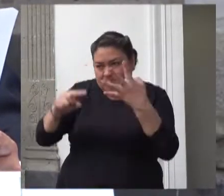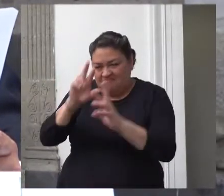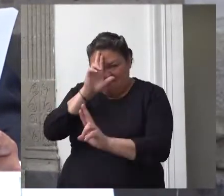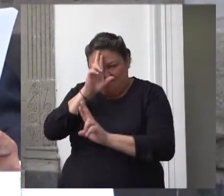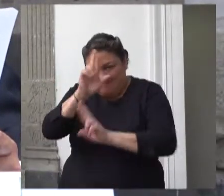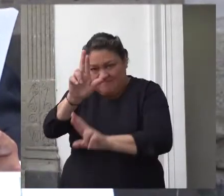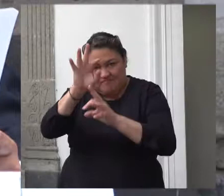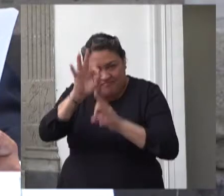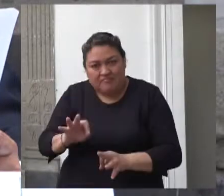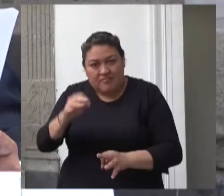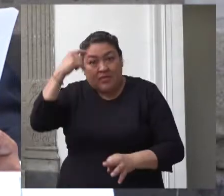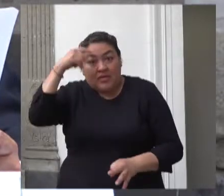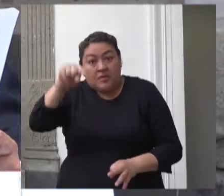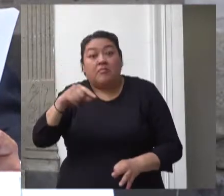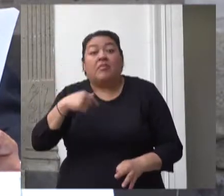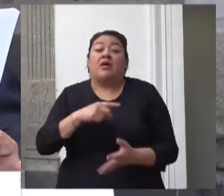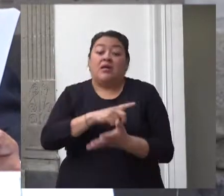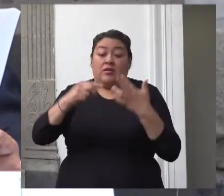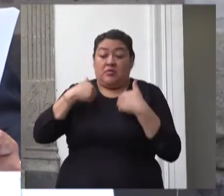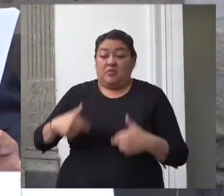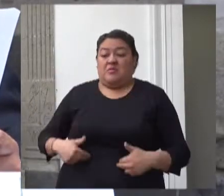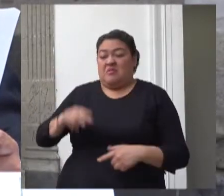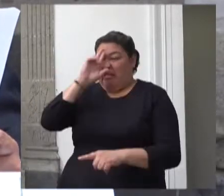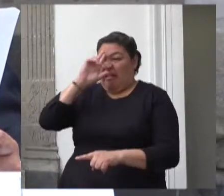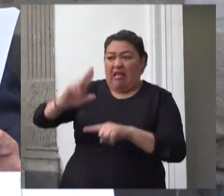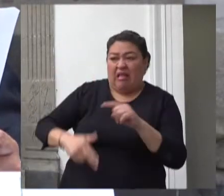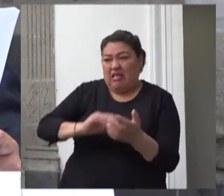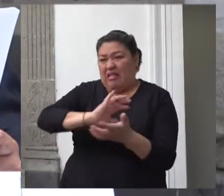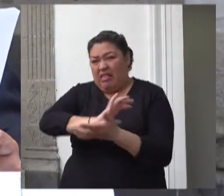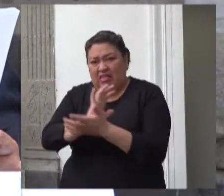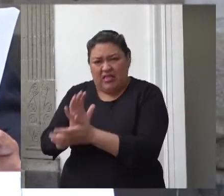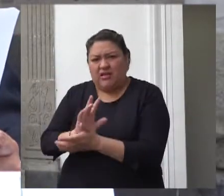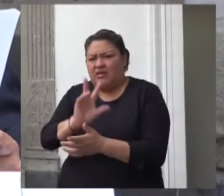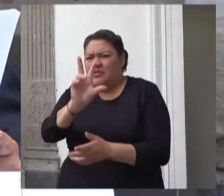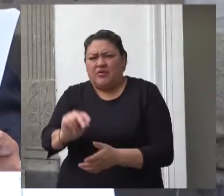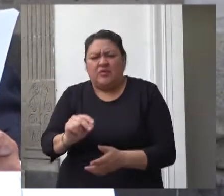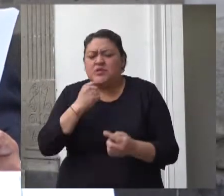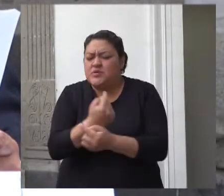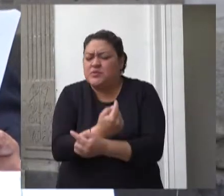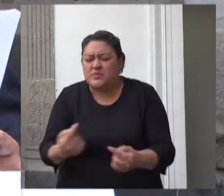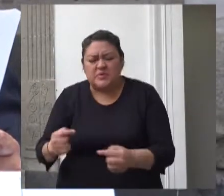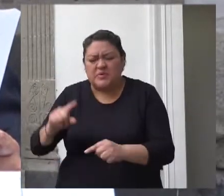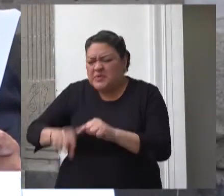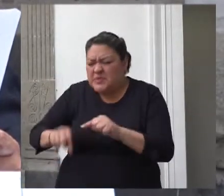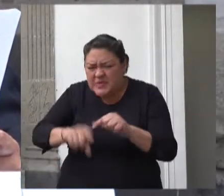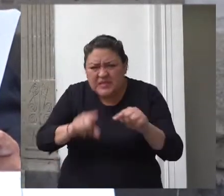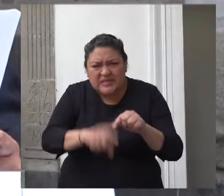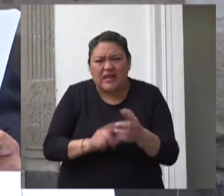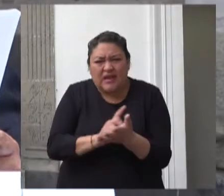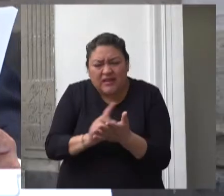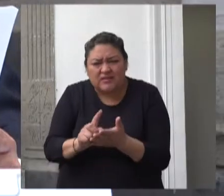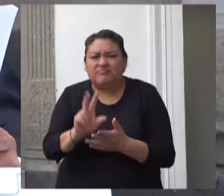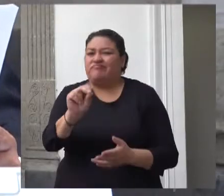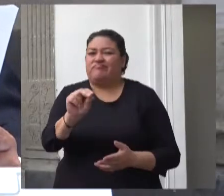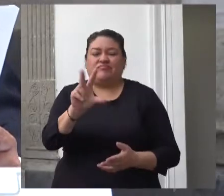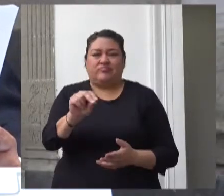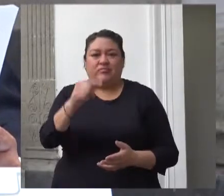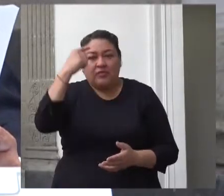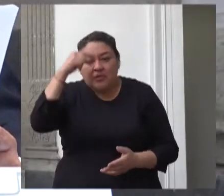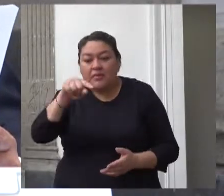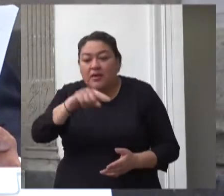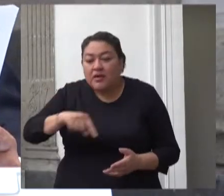para prevenir violaciones a los derechos de niñas y niños lo cual es necesario para que se